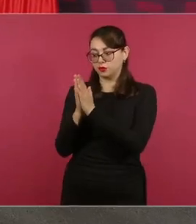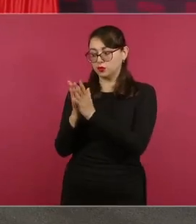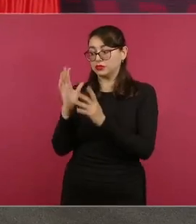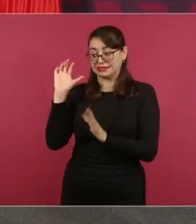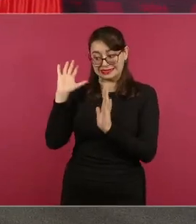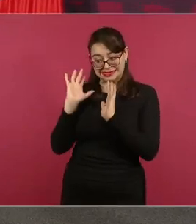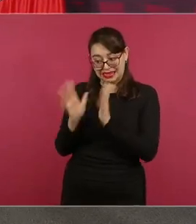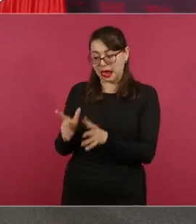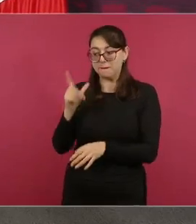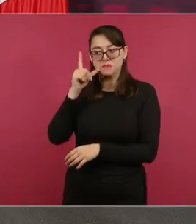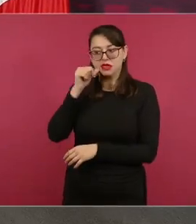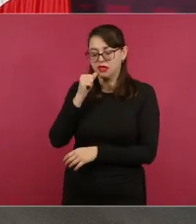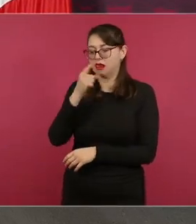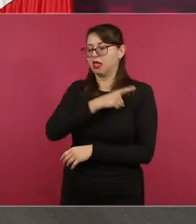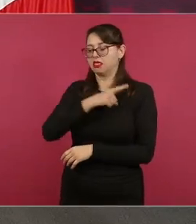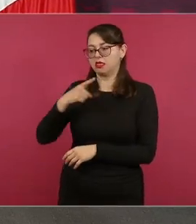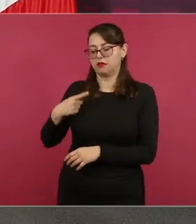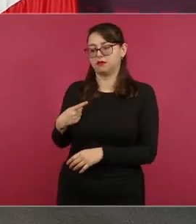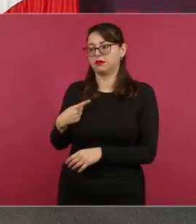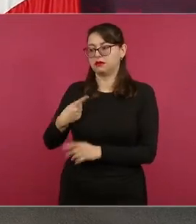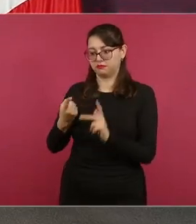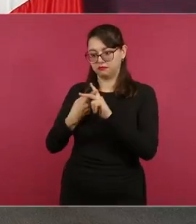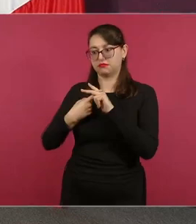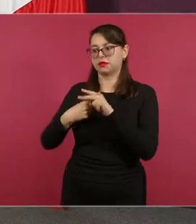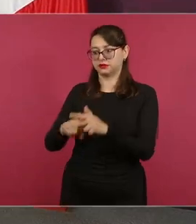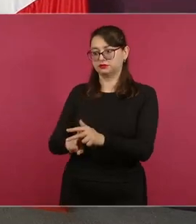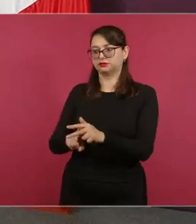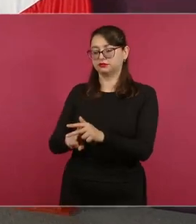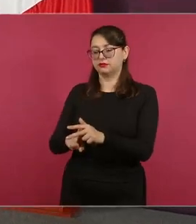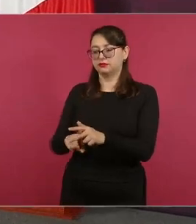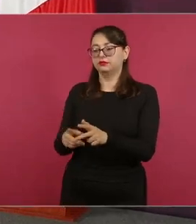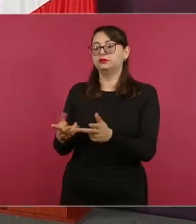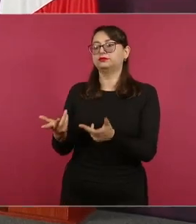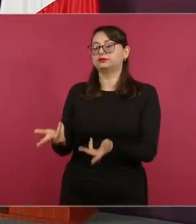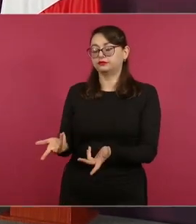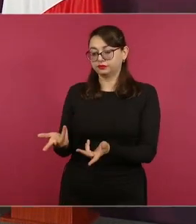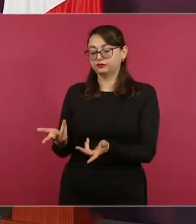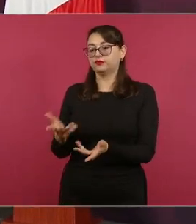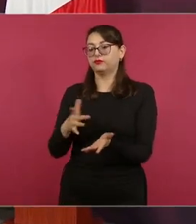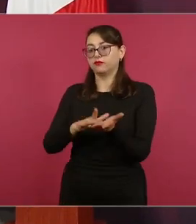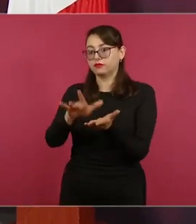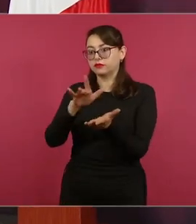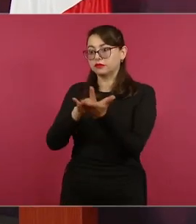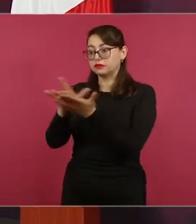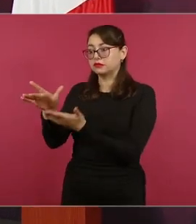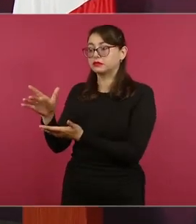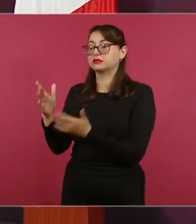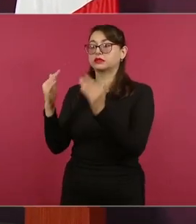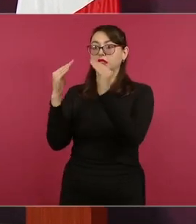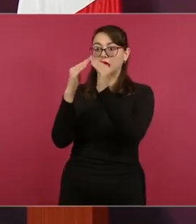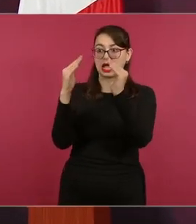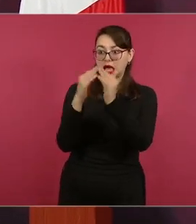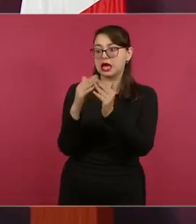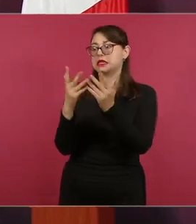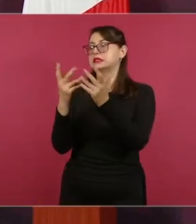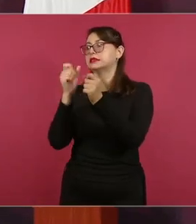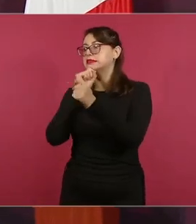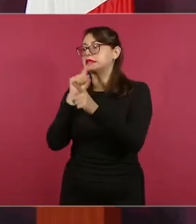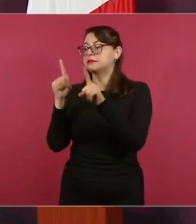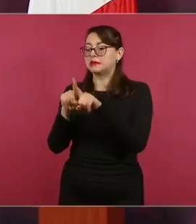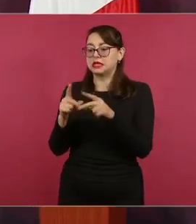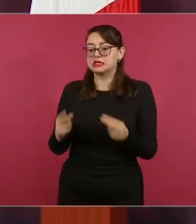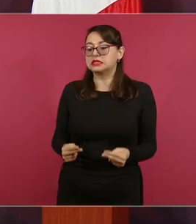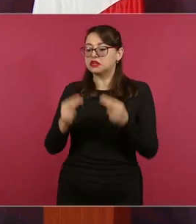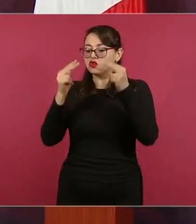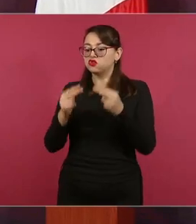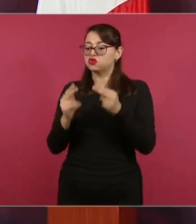y el apoyo para pequeños negocios,